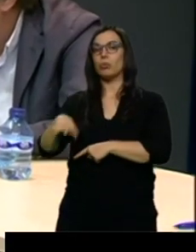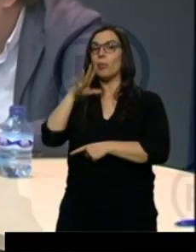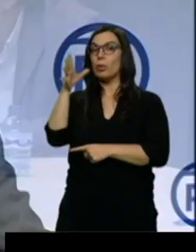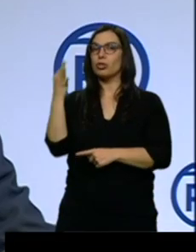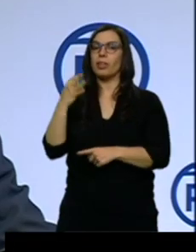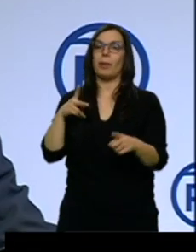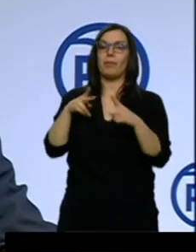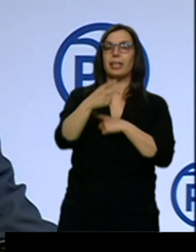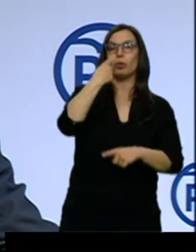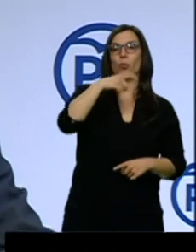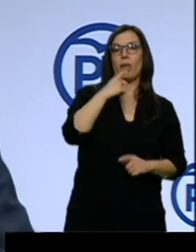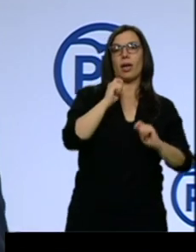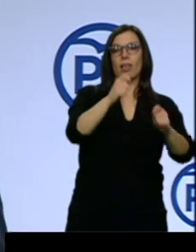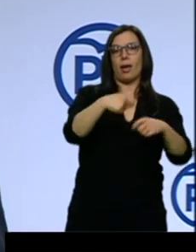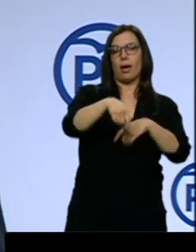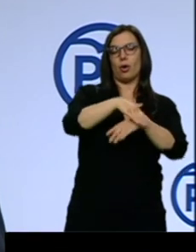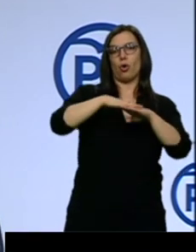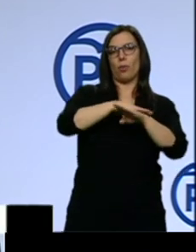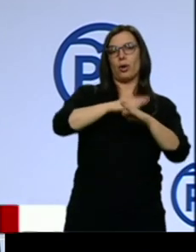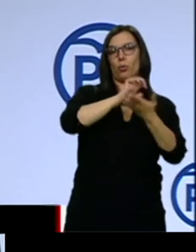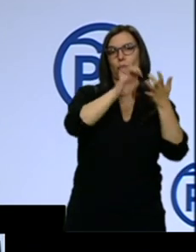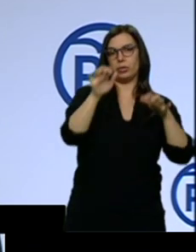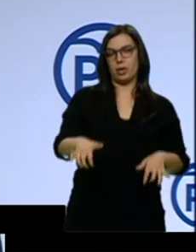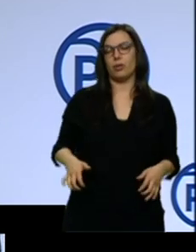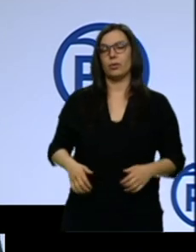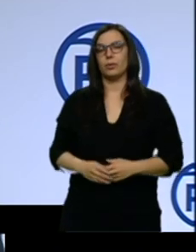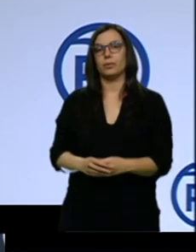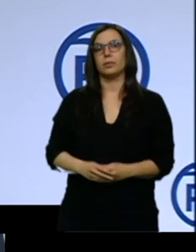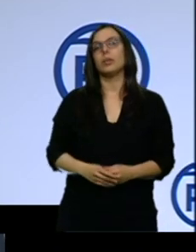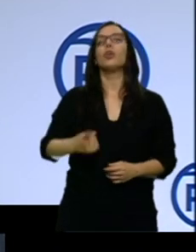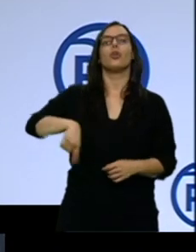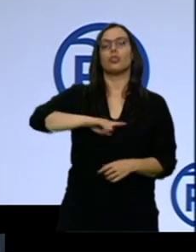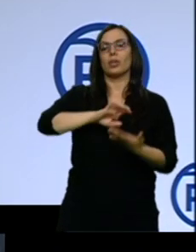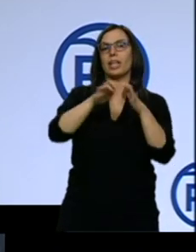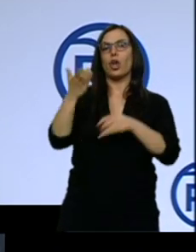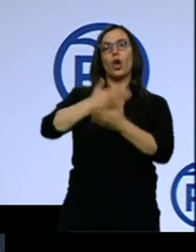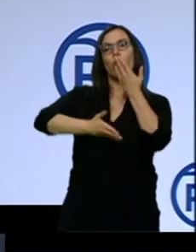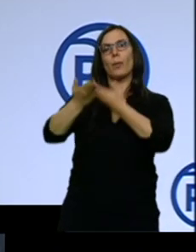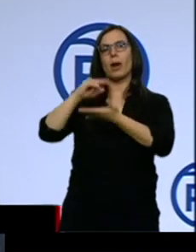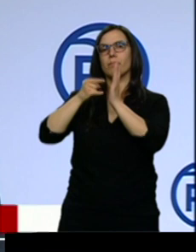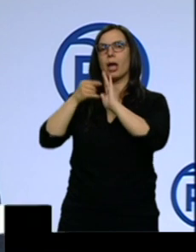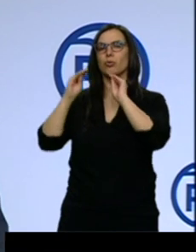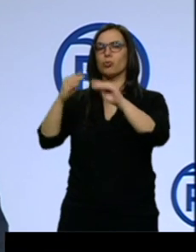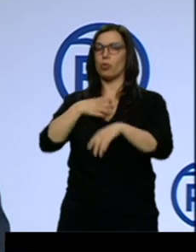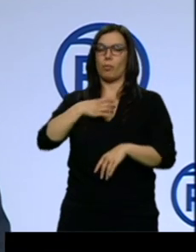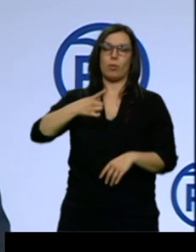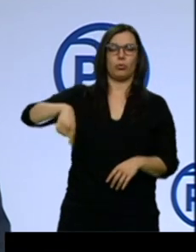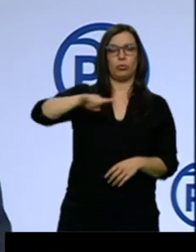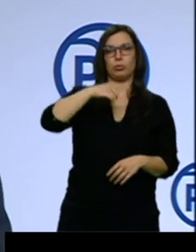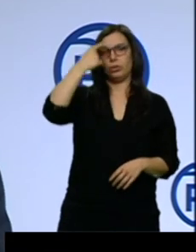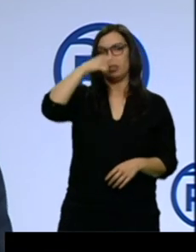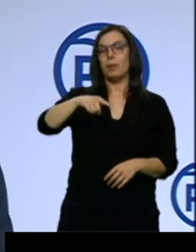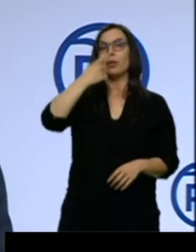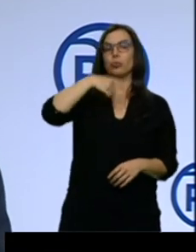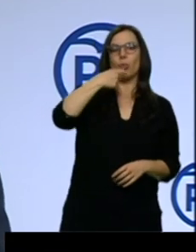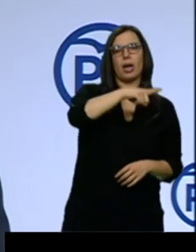Desde Castilla y León no podemos ser colaboradores de ese plan. Como saben todos ustedes, Tudanca es sanchista,